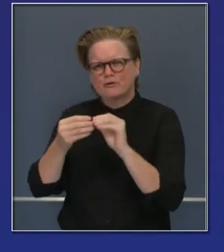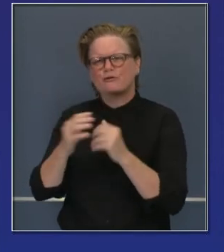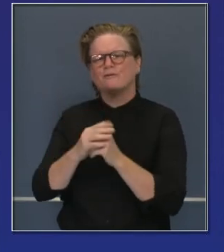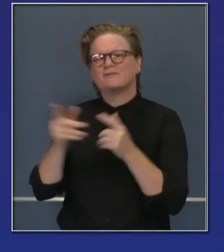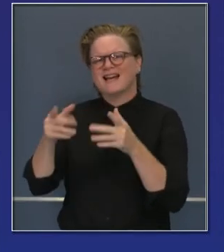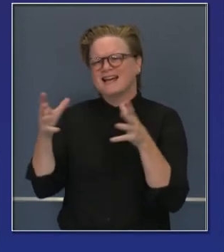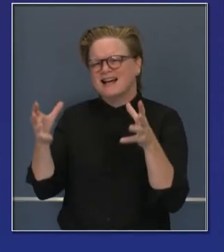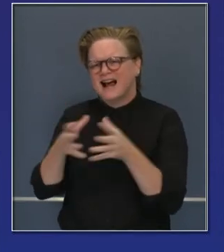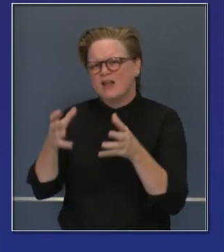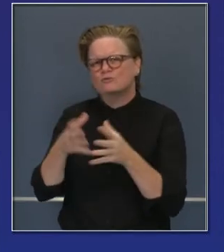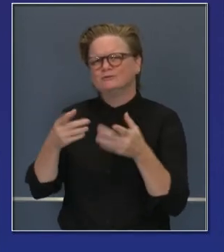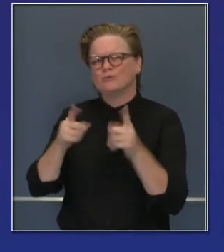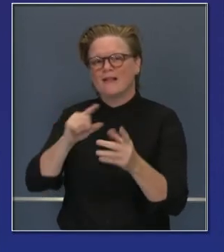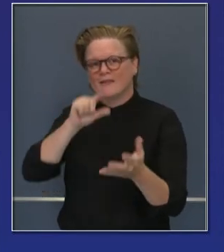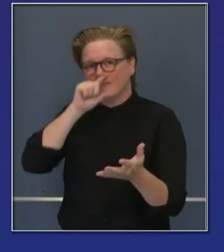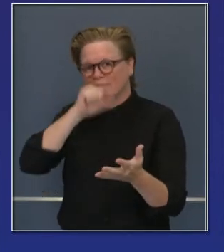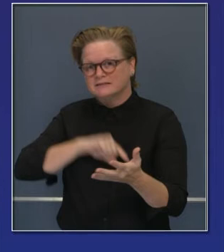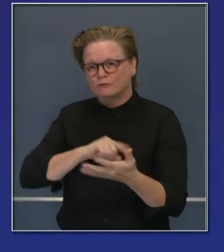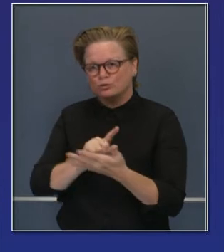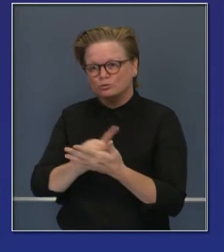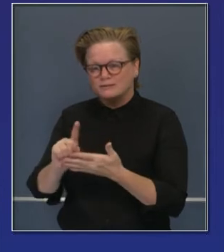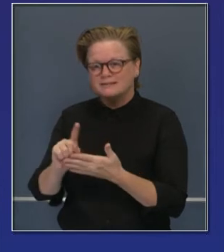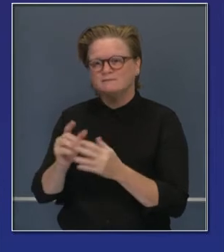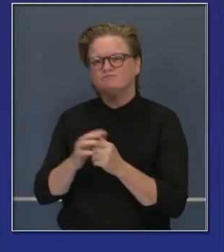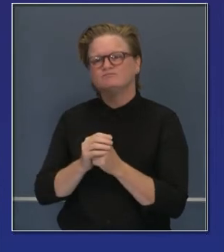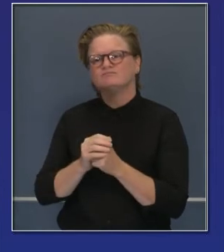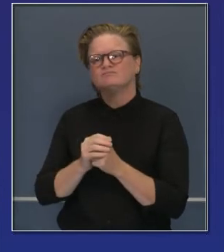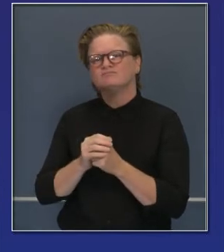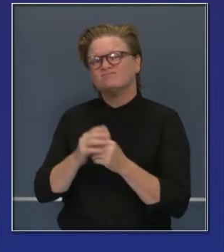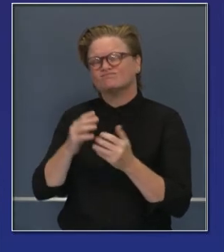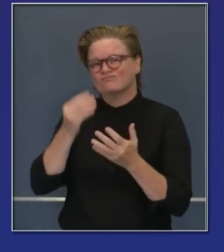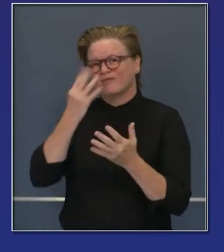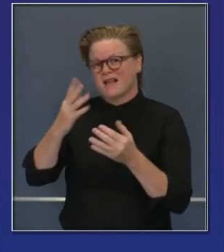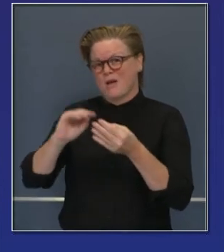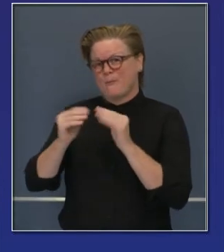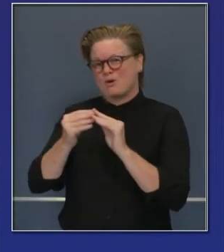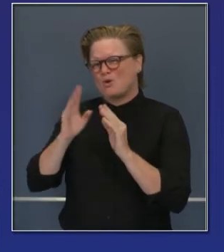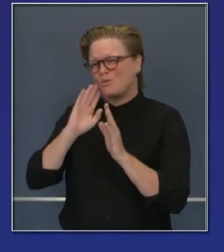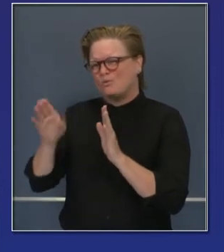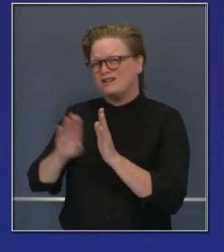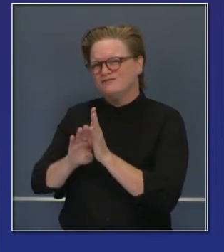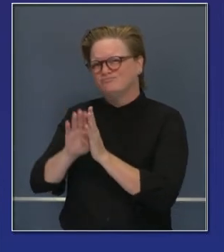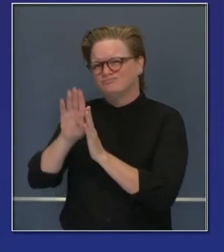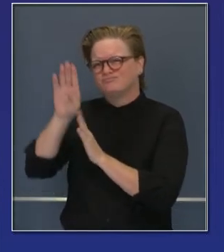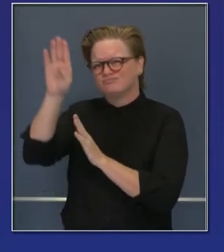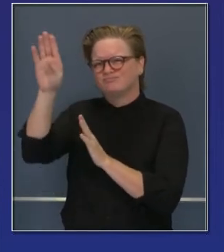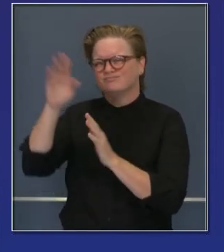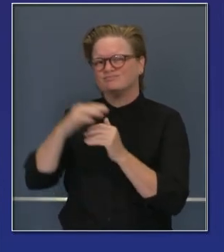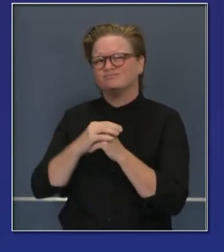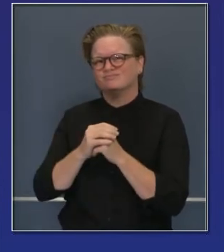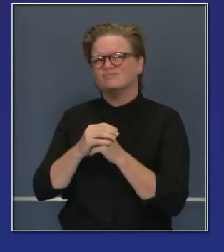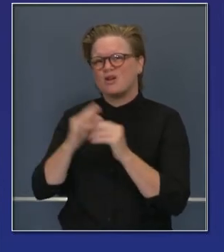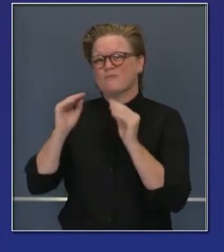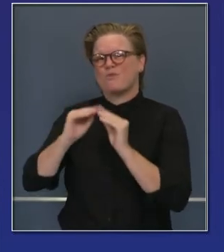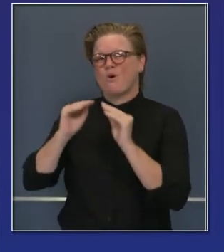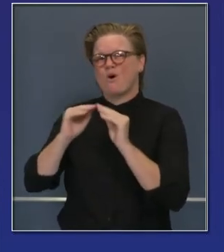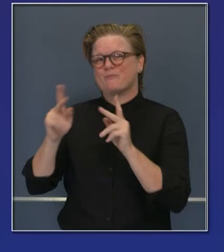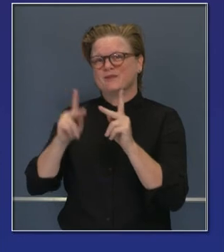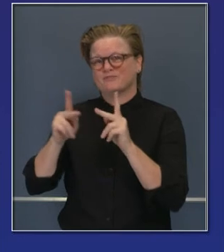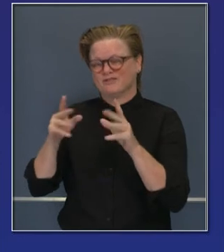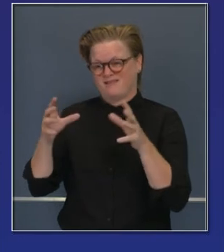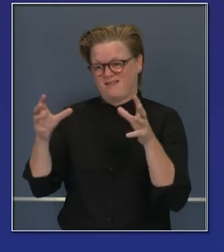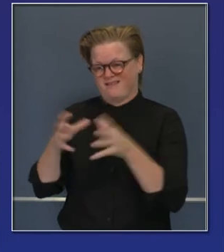reunirse para el Día de Acción de Gracias y qué pautas podríamos ver para evitar la propagación del virus